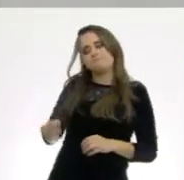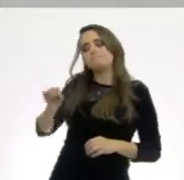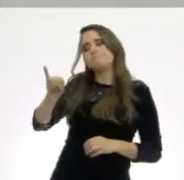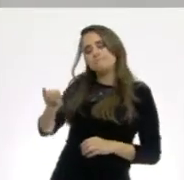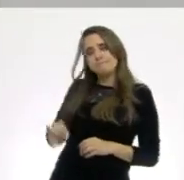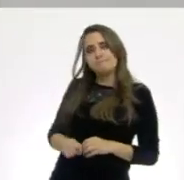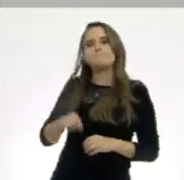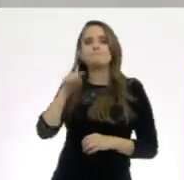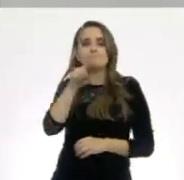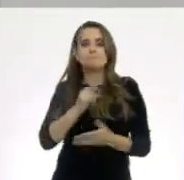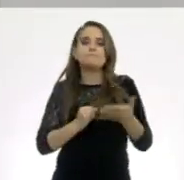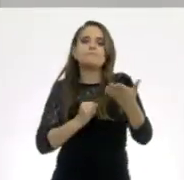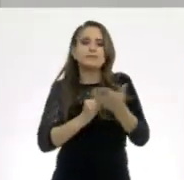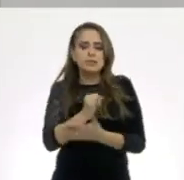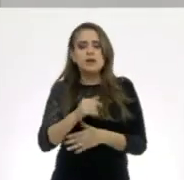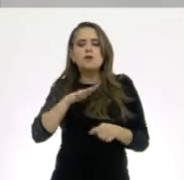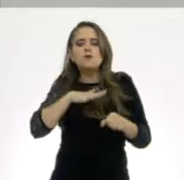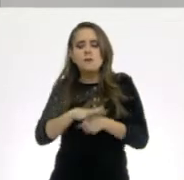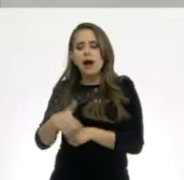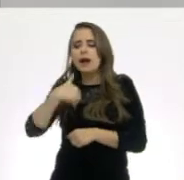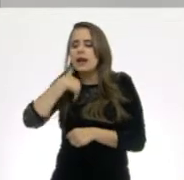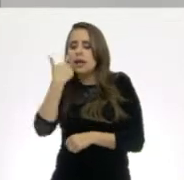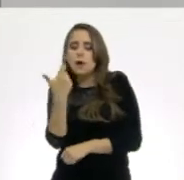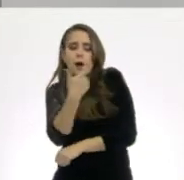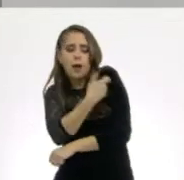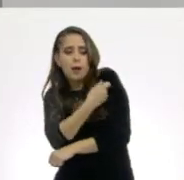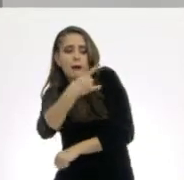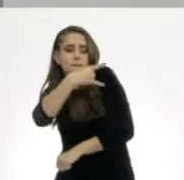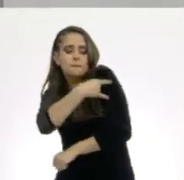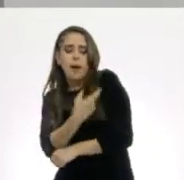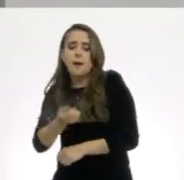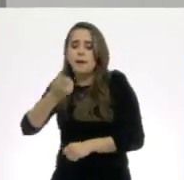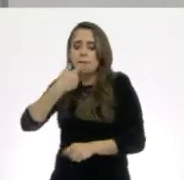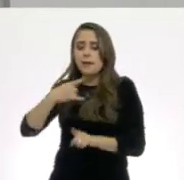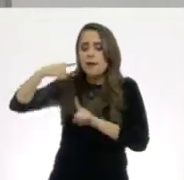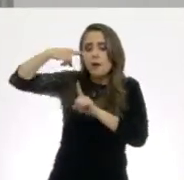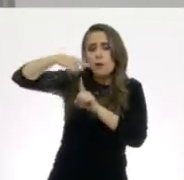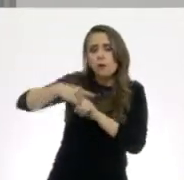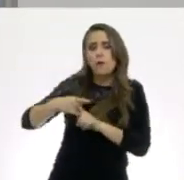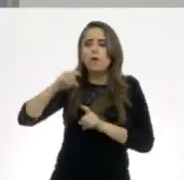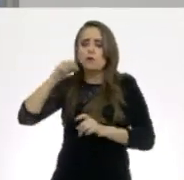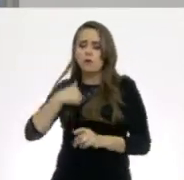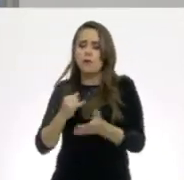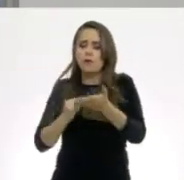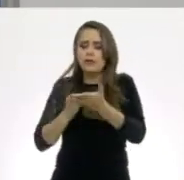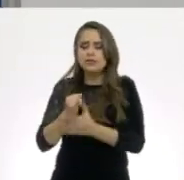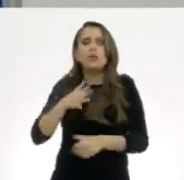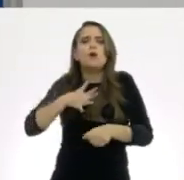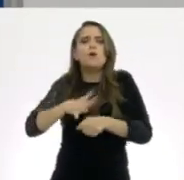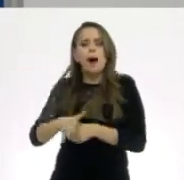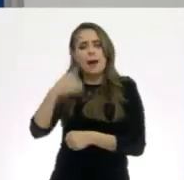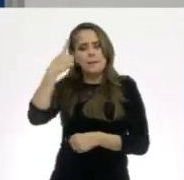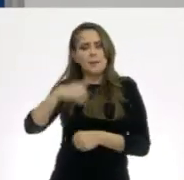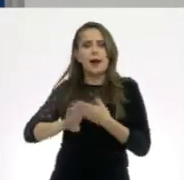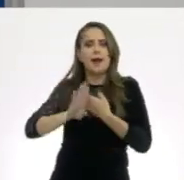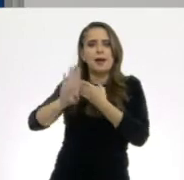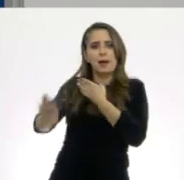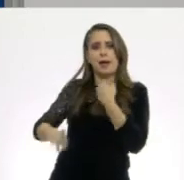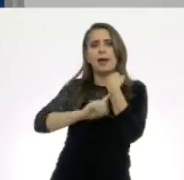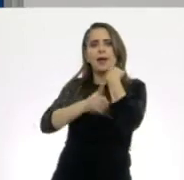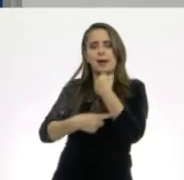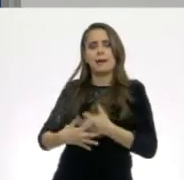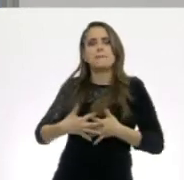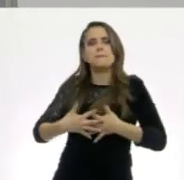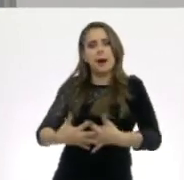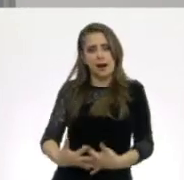Decidir cuál método anticonceptivo se usa tiene que ver con el cuidado de nuestro cuerpo, pero también con lo que